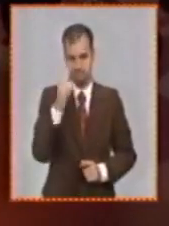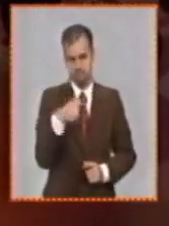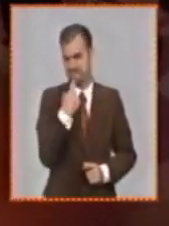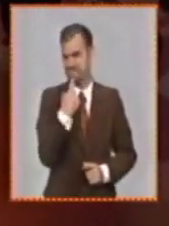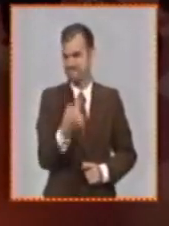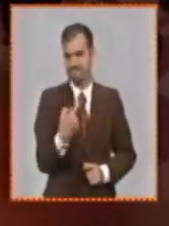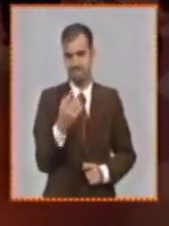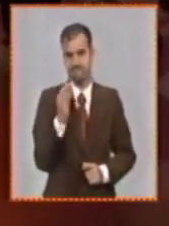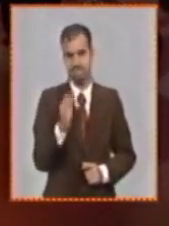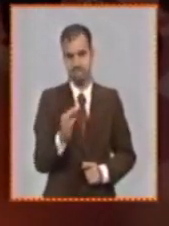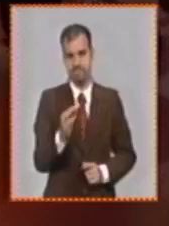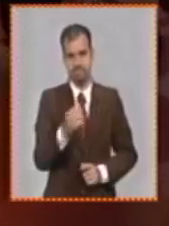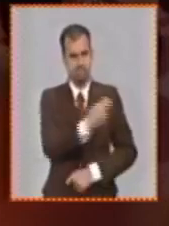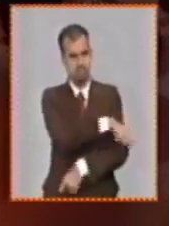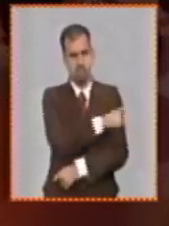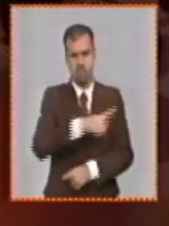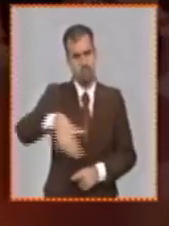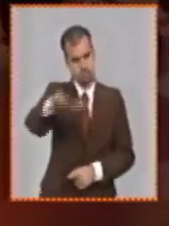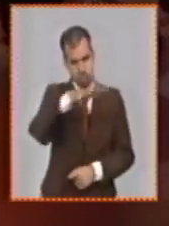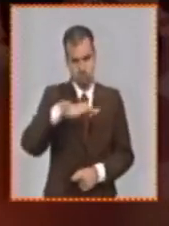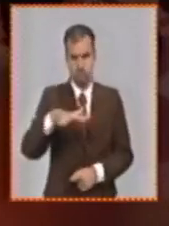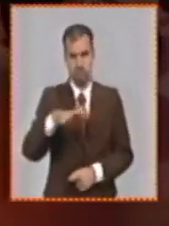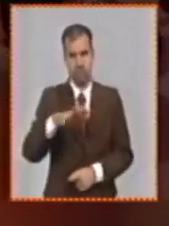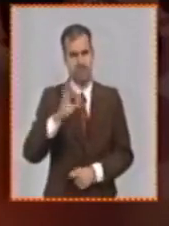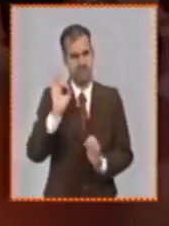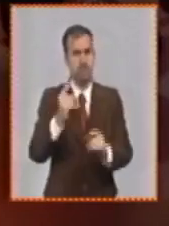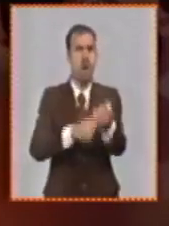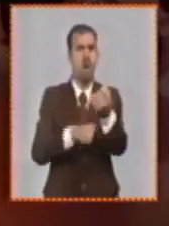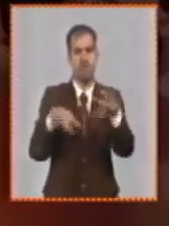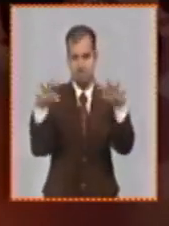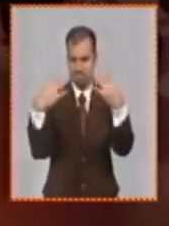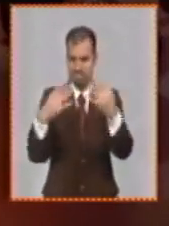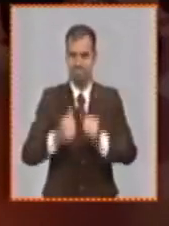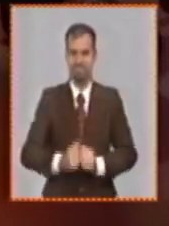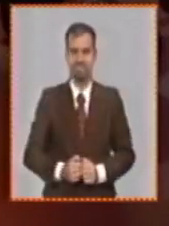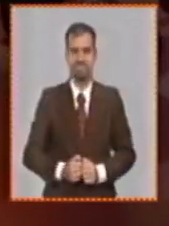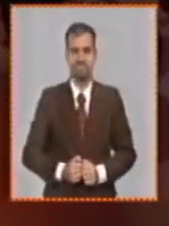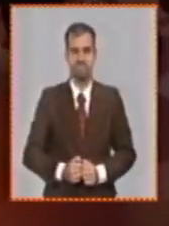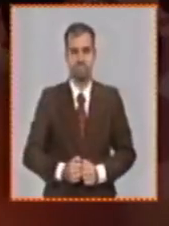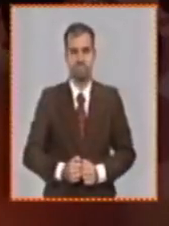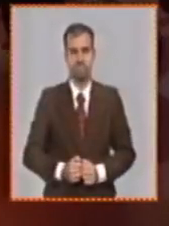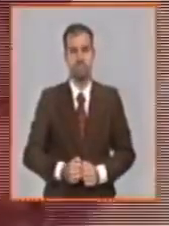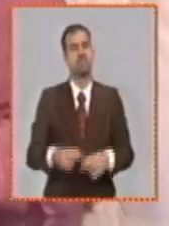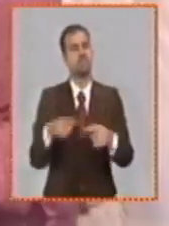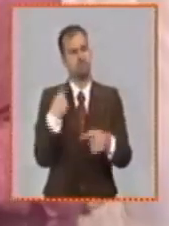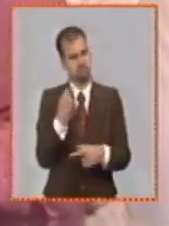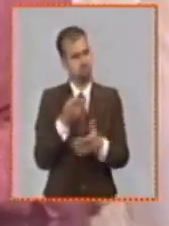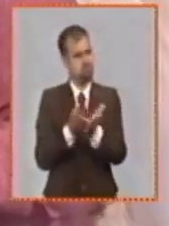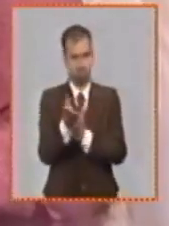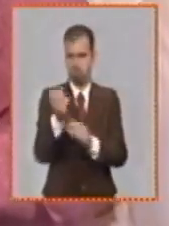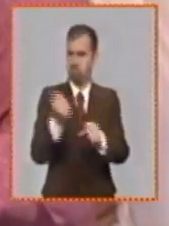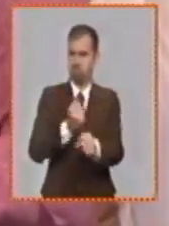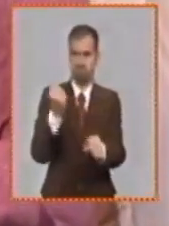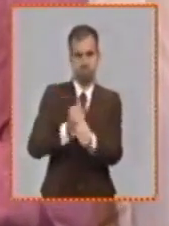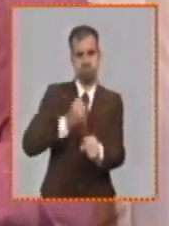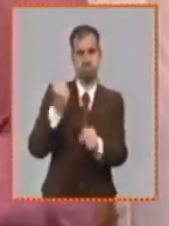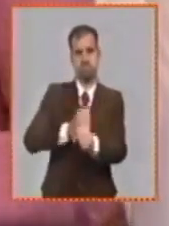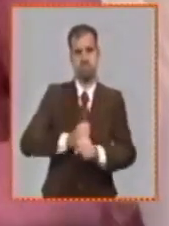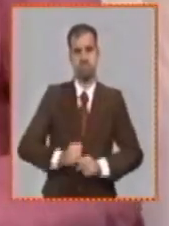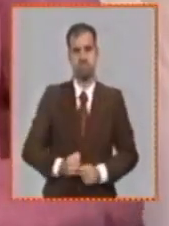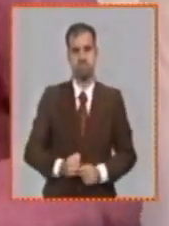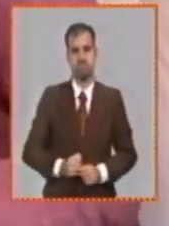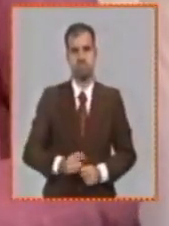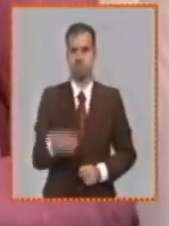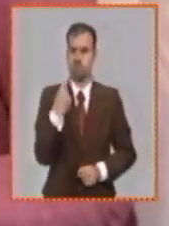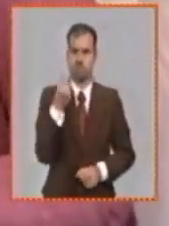decirle bueno al espacio a la población que nos escucha que hay que seguir trabajando tenemos